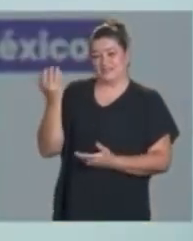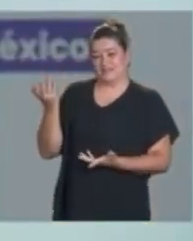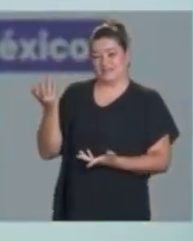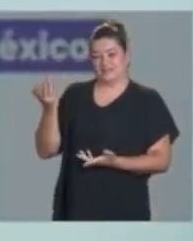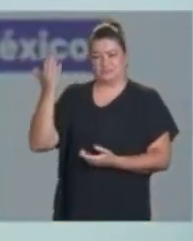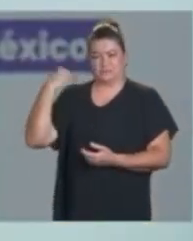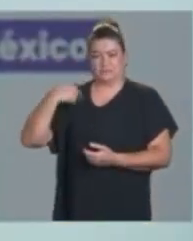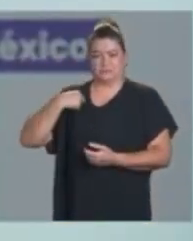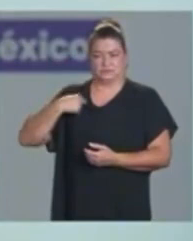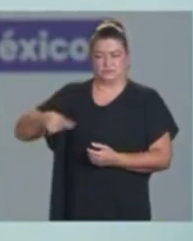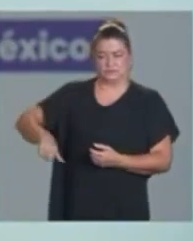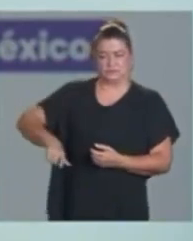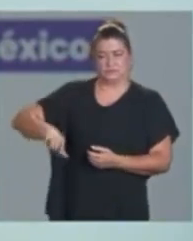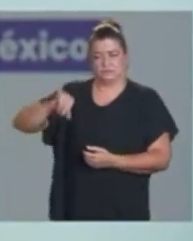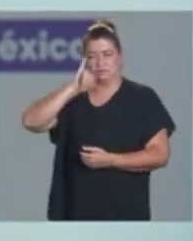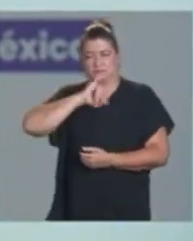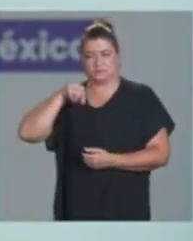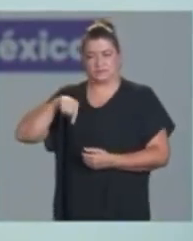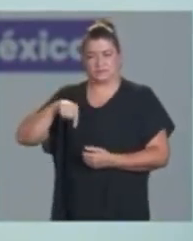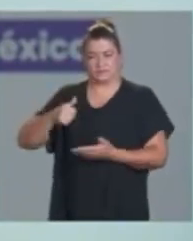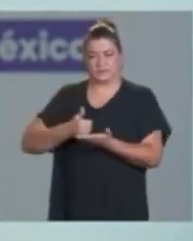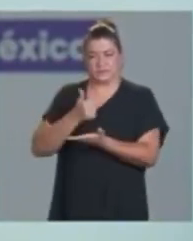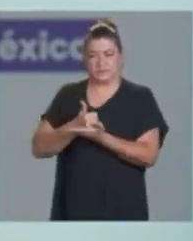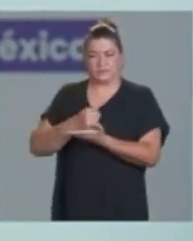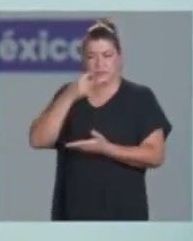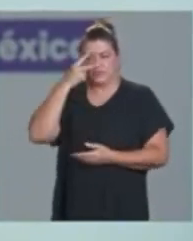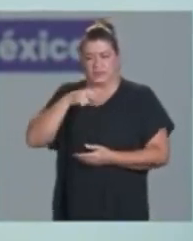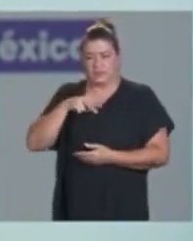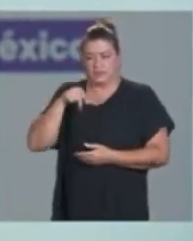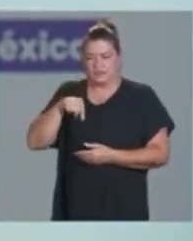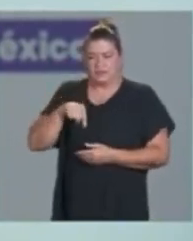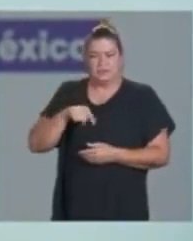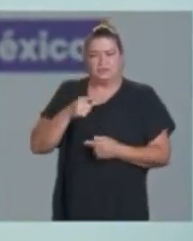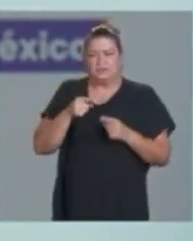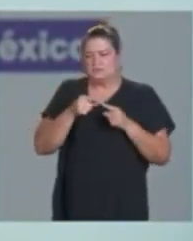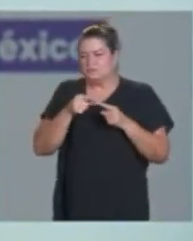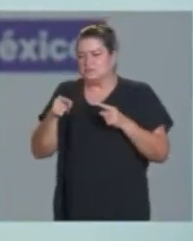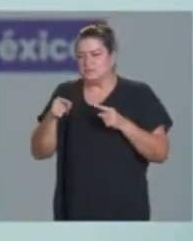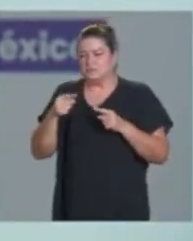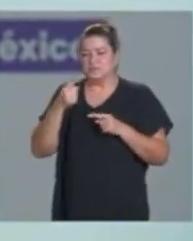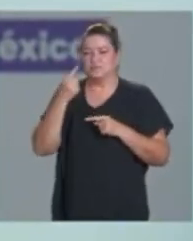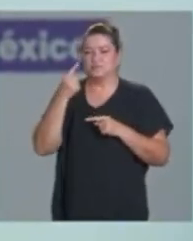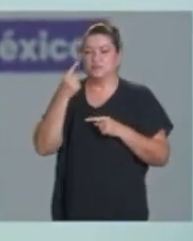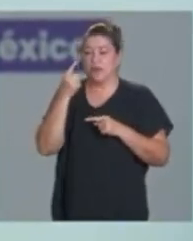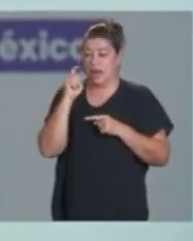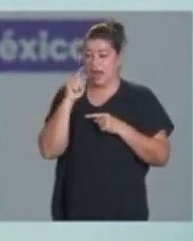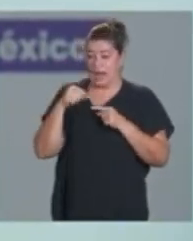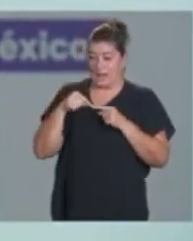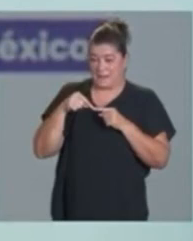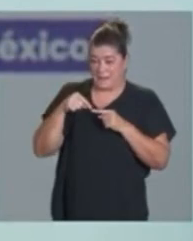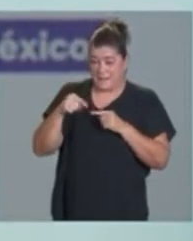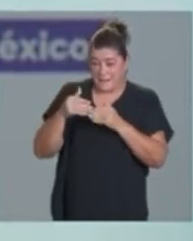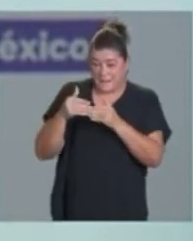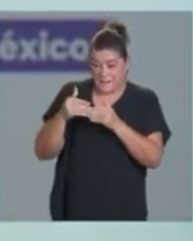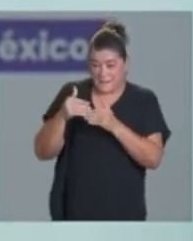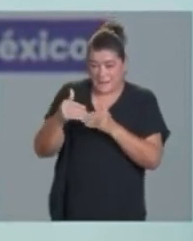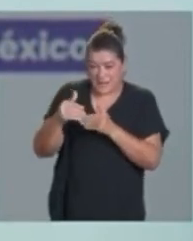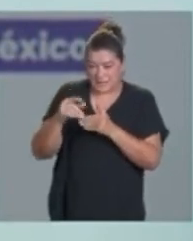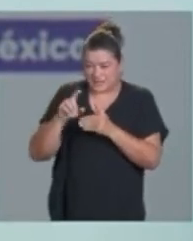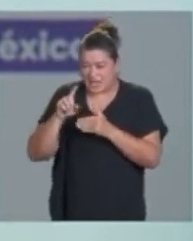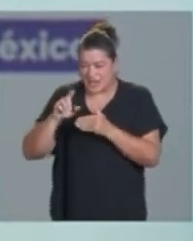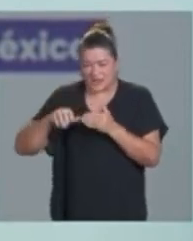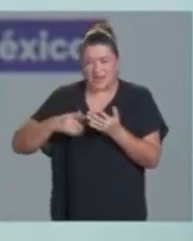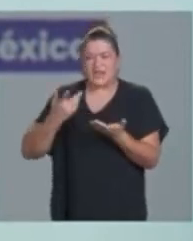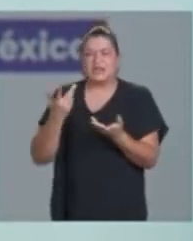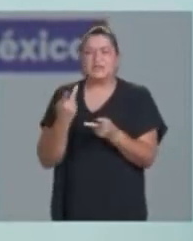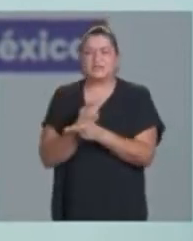Logramos traer 1.5 metros cúbicos adicionales. ¿Qué es lo que ocurrió? Que en los últimos tres años hemos tenido una sequía muy